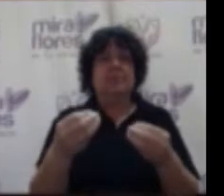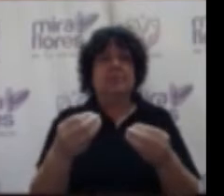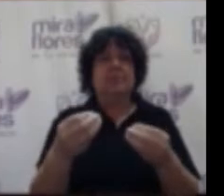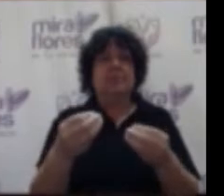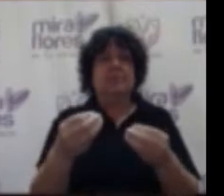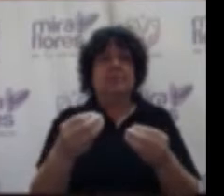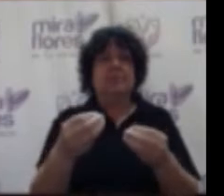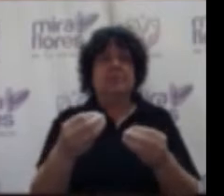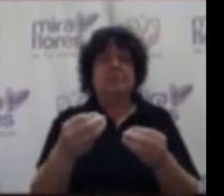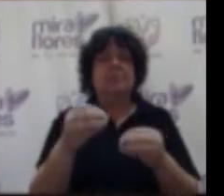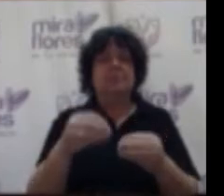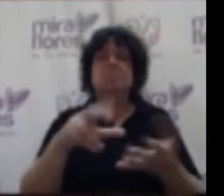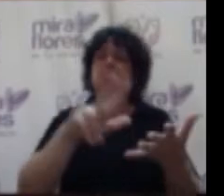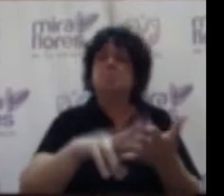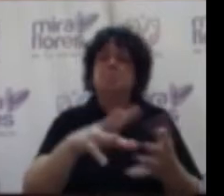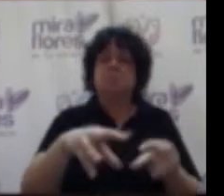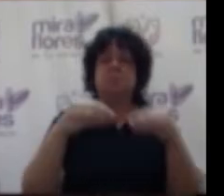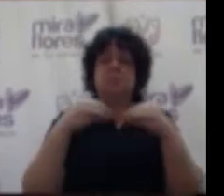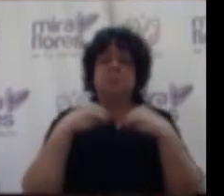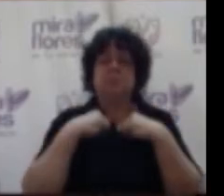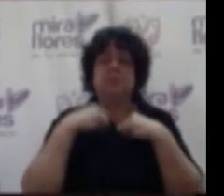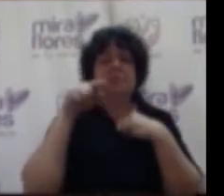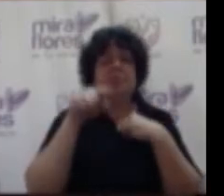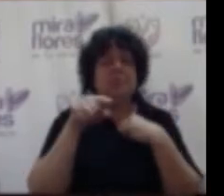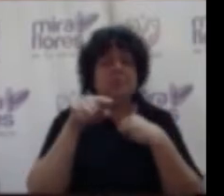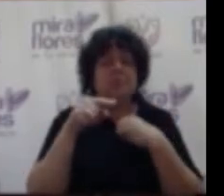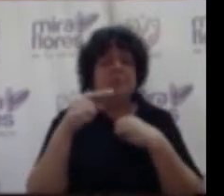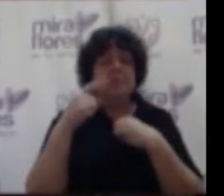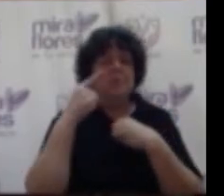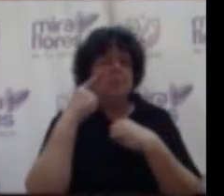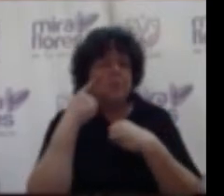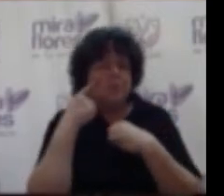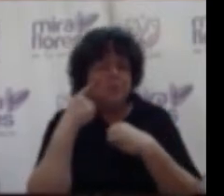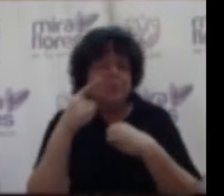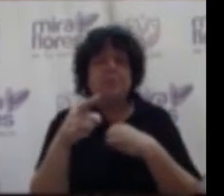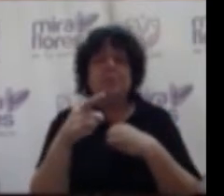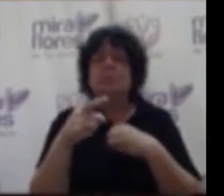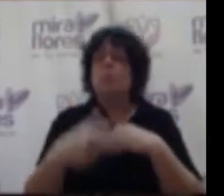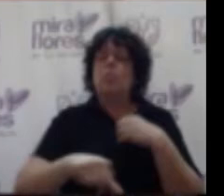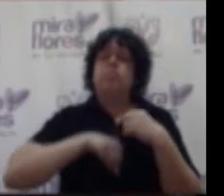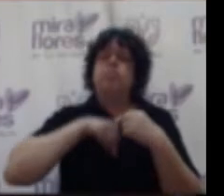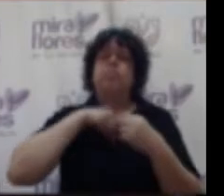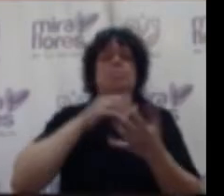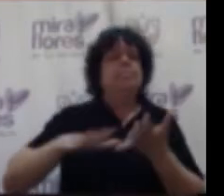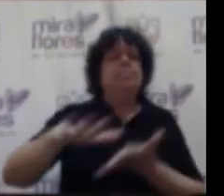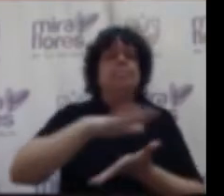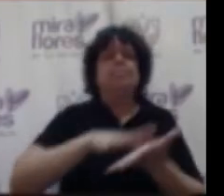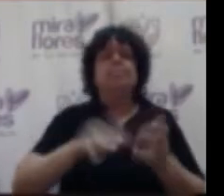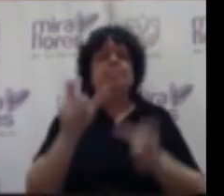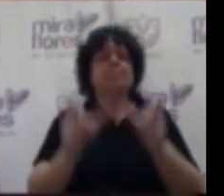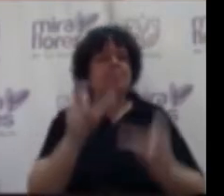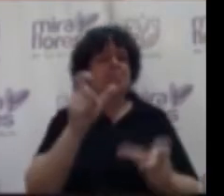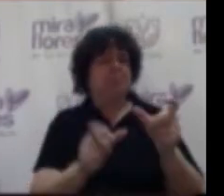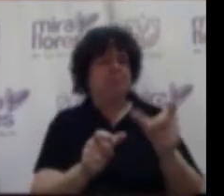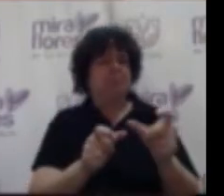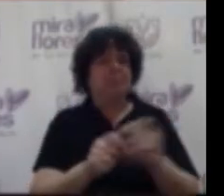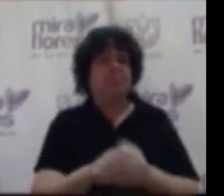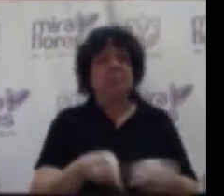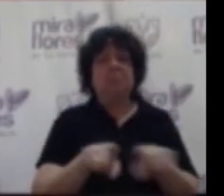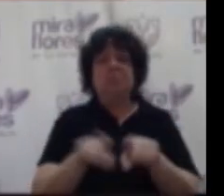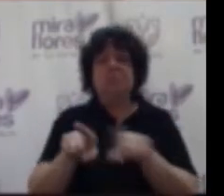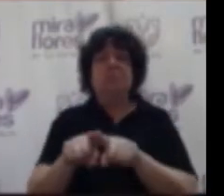debidamente reconocidas y eso es algo que nos llena de orgullo a todos quiero